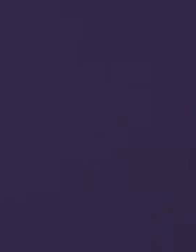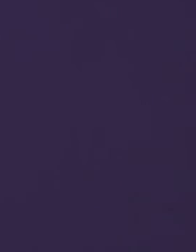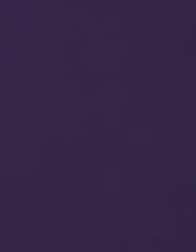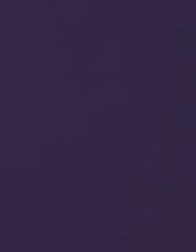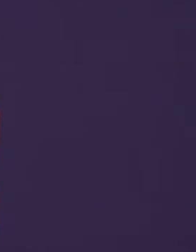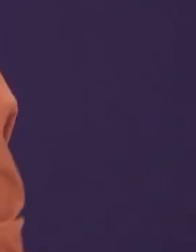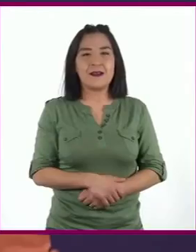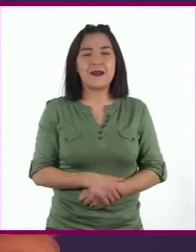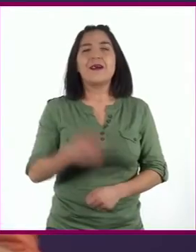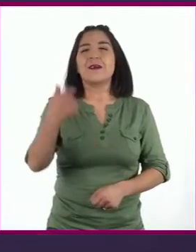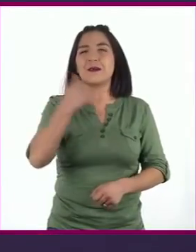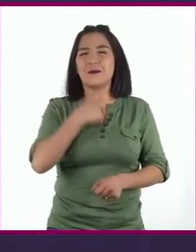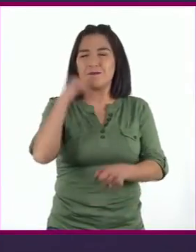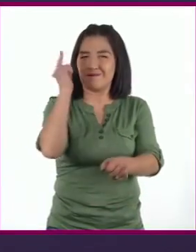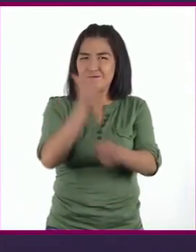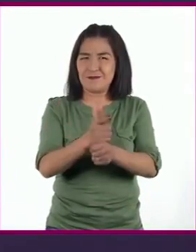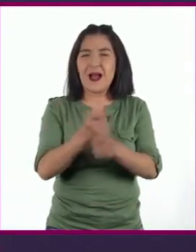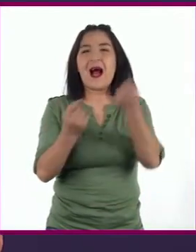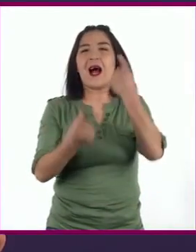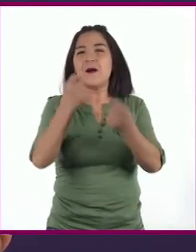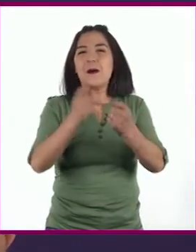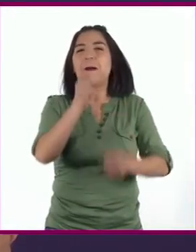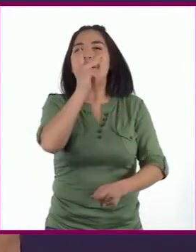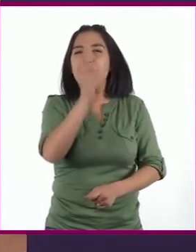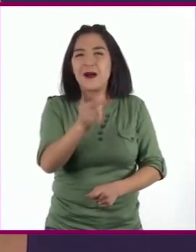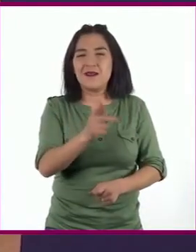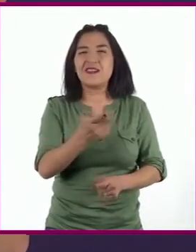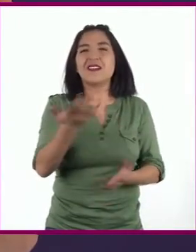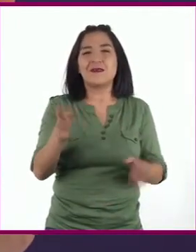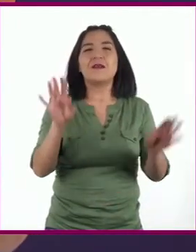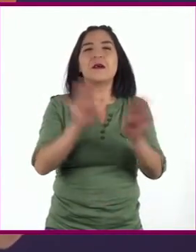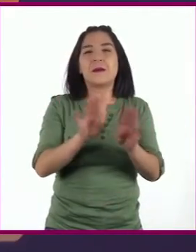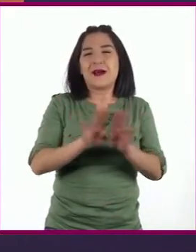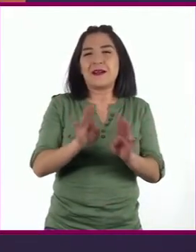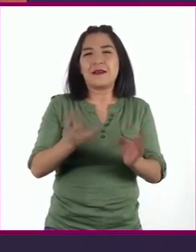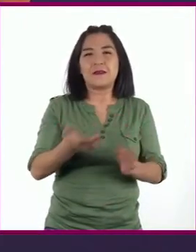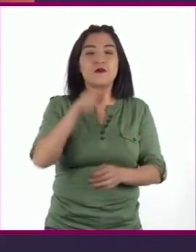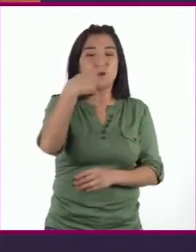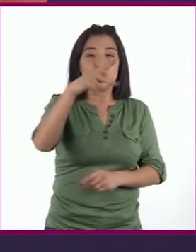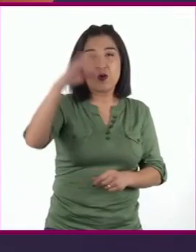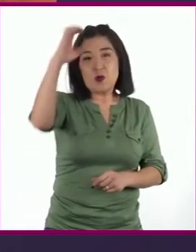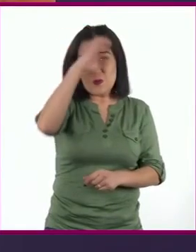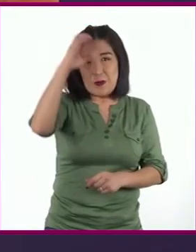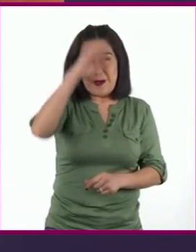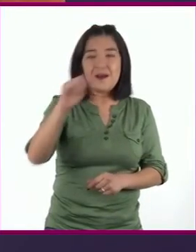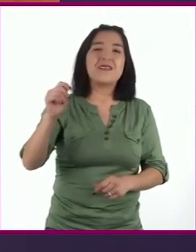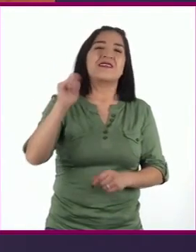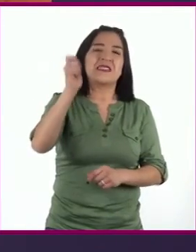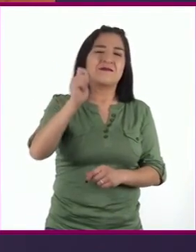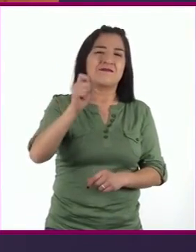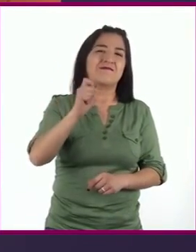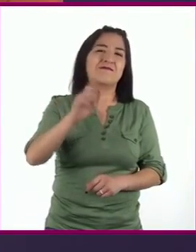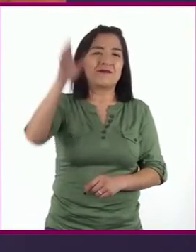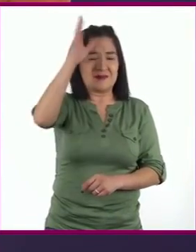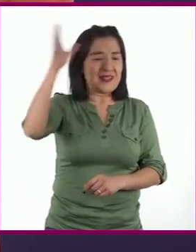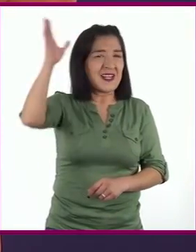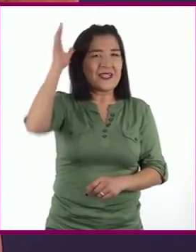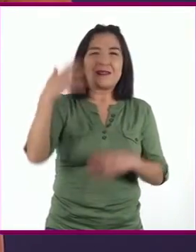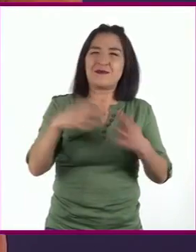Yo anoté algunas palabras y frases como Era una cultura prehispánica intrigante